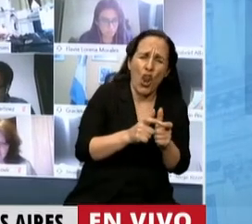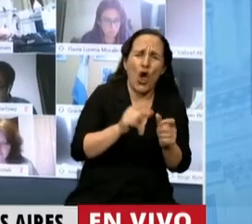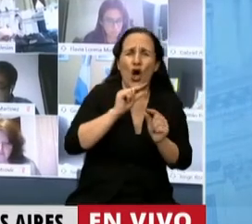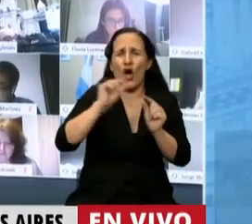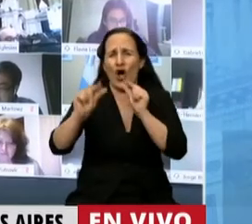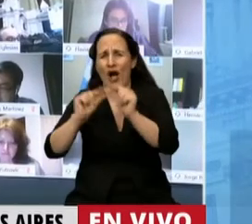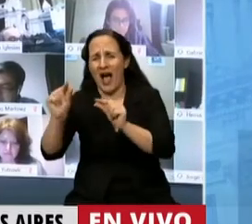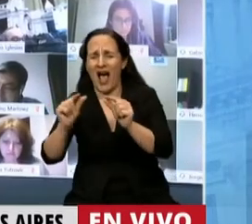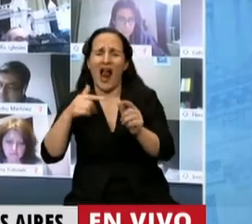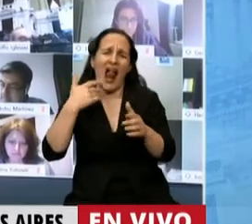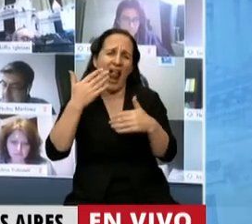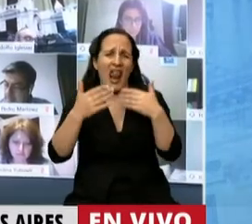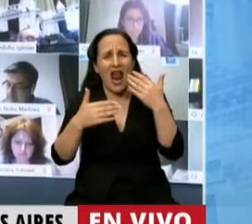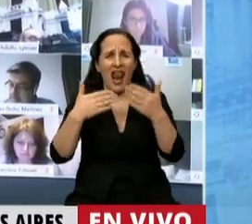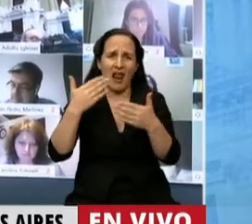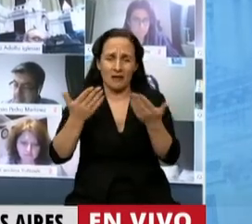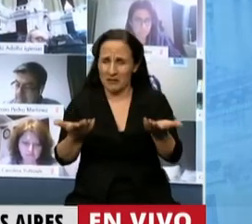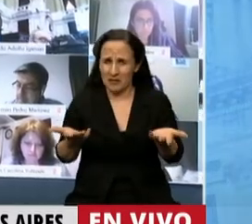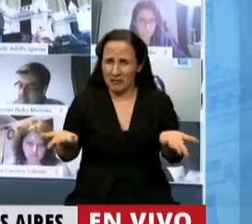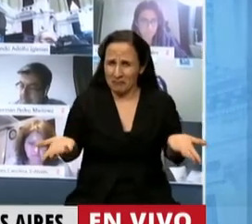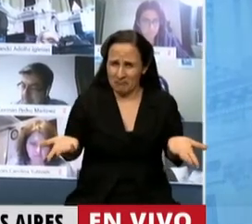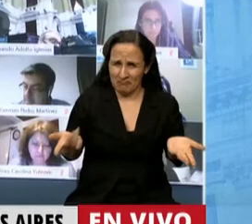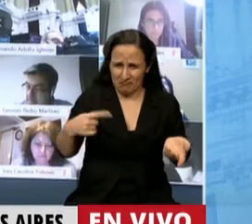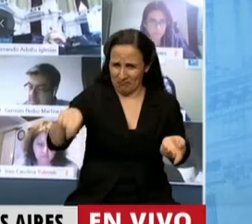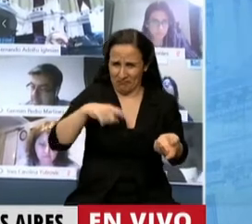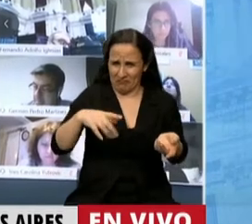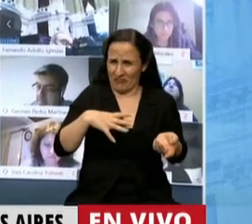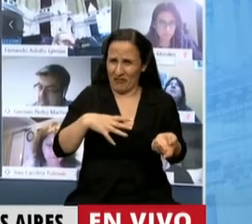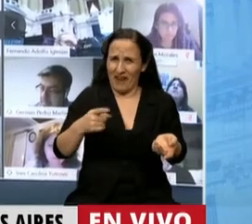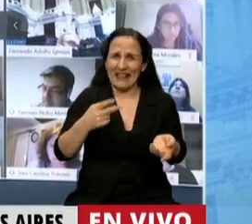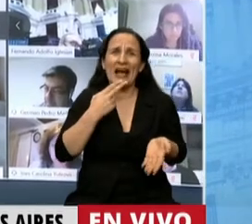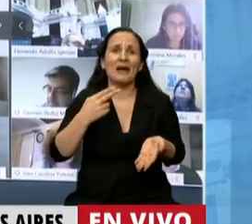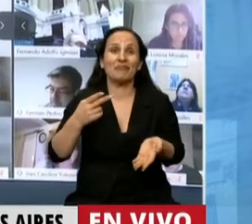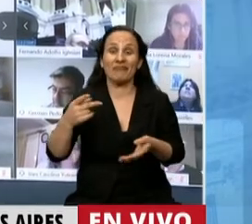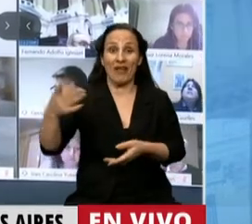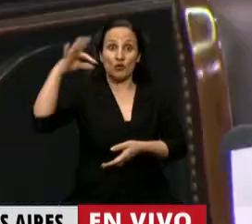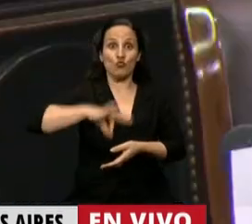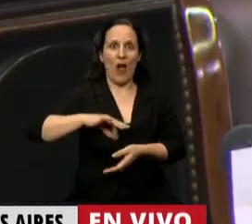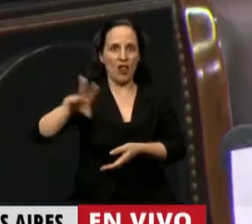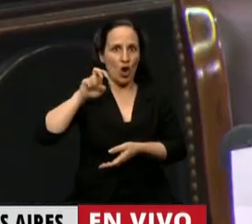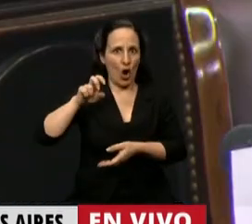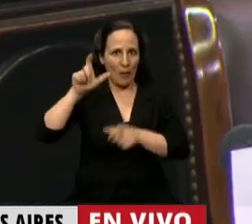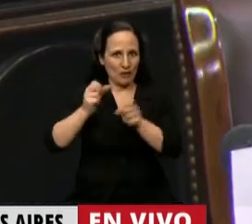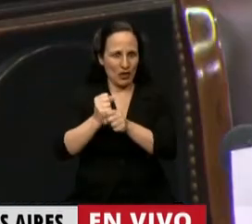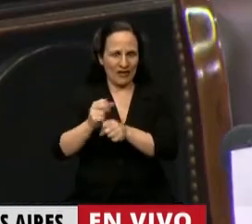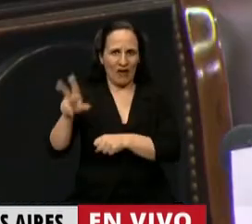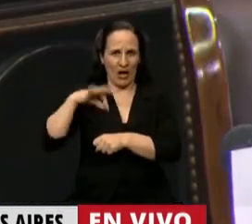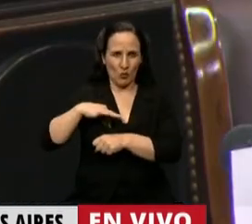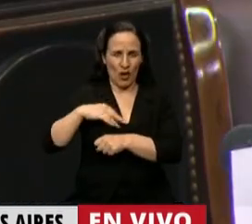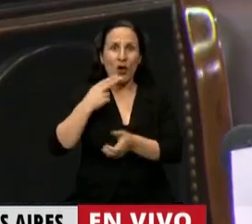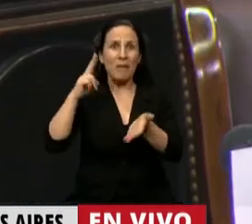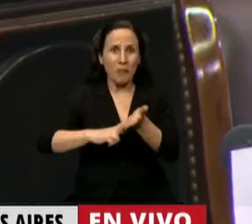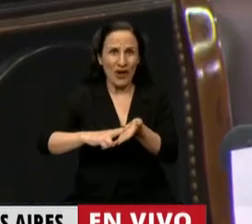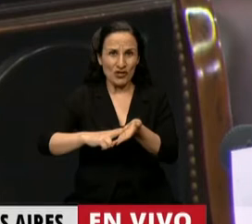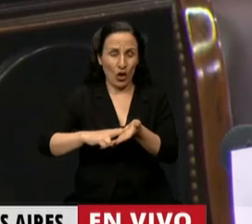segmenta así, asá. Perdón, ¿cuándo vamos a discutir la eliminación del impuesto a las ganancias sobre los salarios? Porque acá parece que